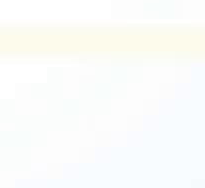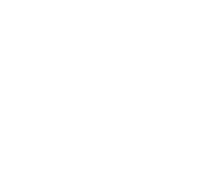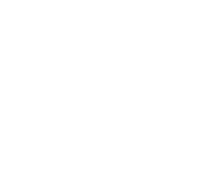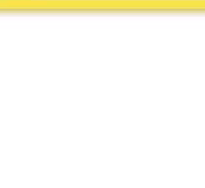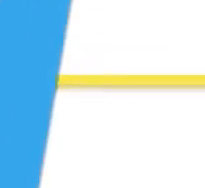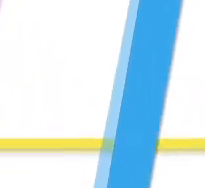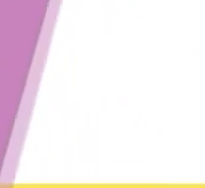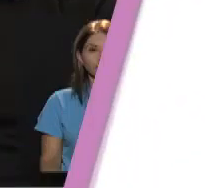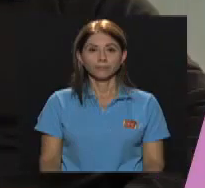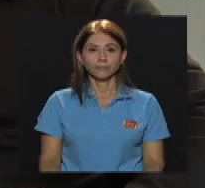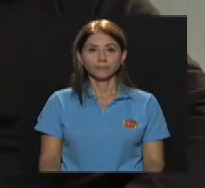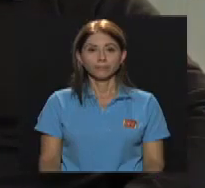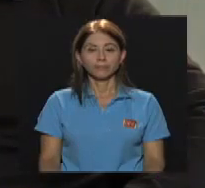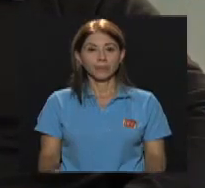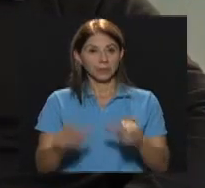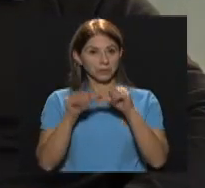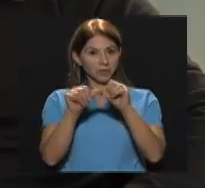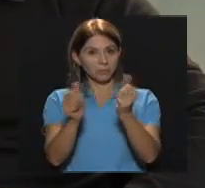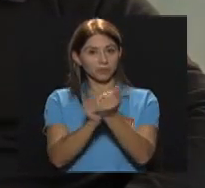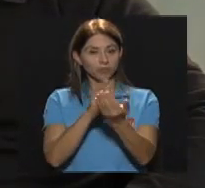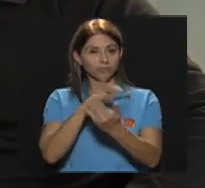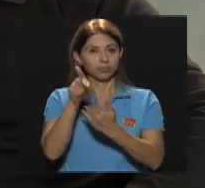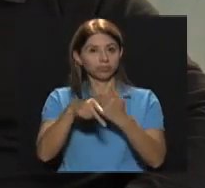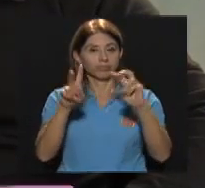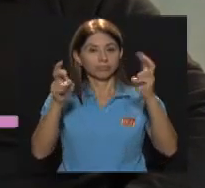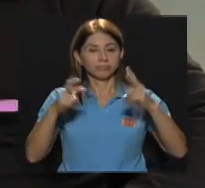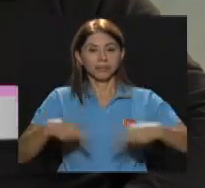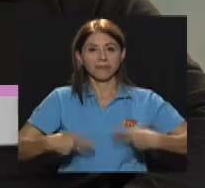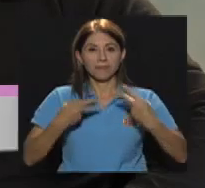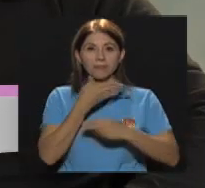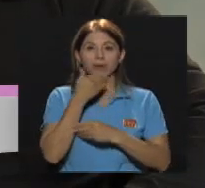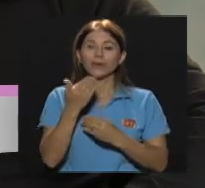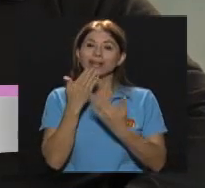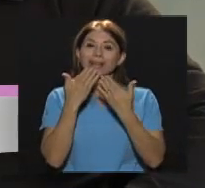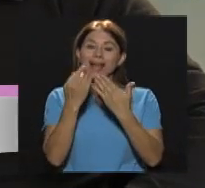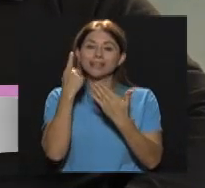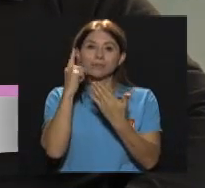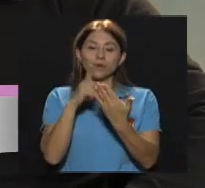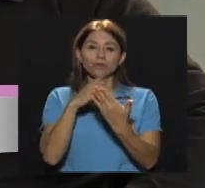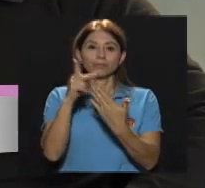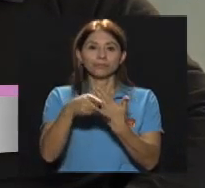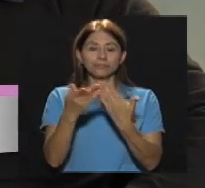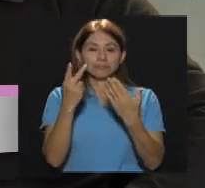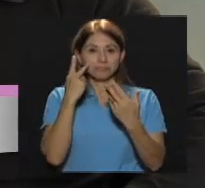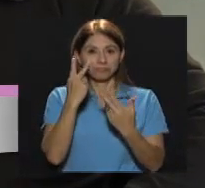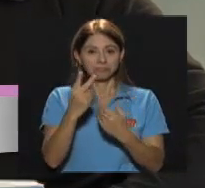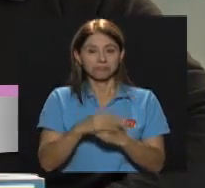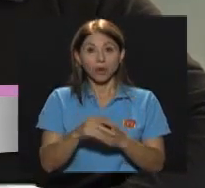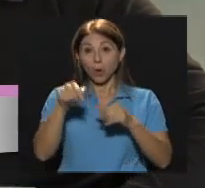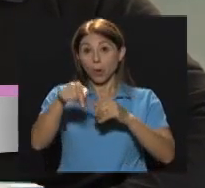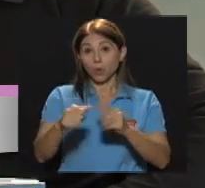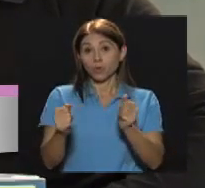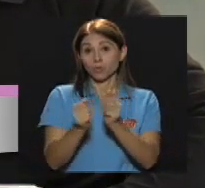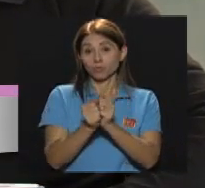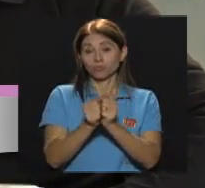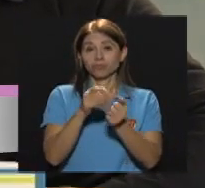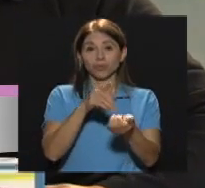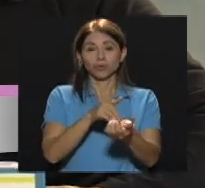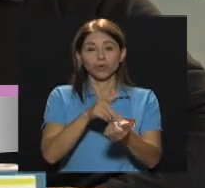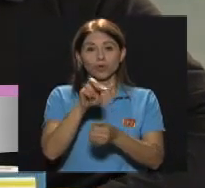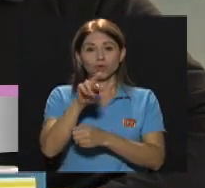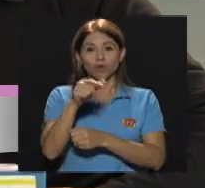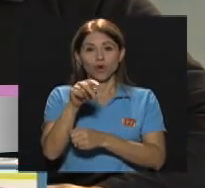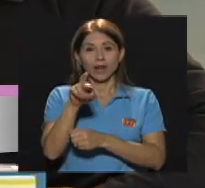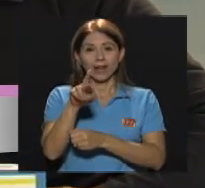Regresamos a vivir mejor Muchísimas gracias Por su sintonía El día de hoy Me acompañan El doctor Rojas Vargas Quien es fisiatra